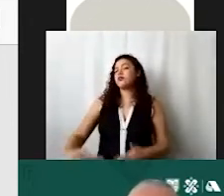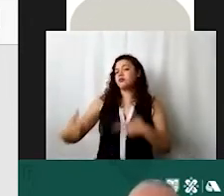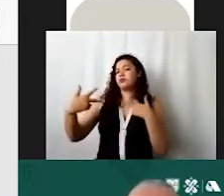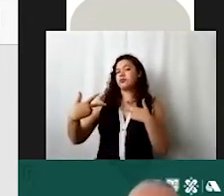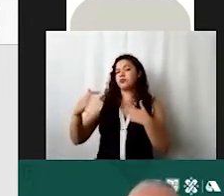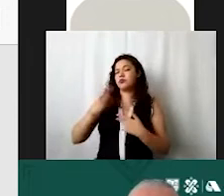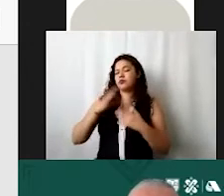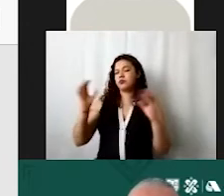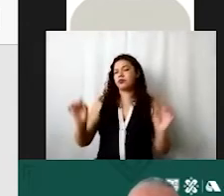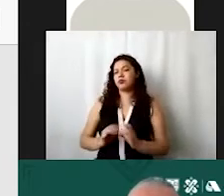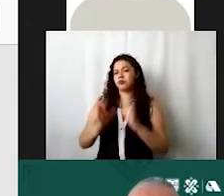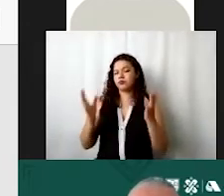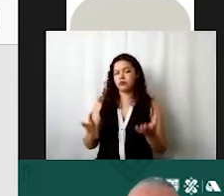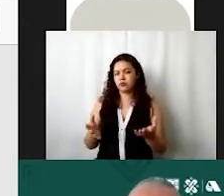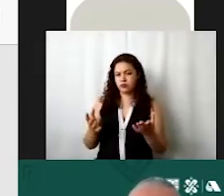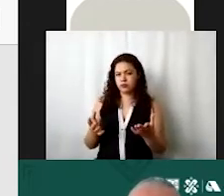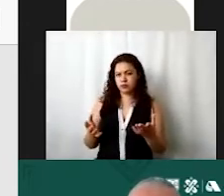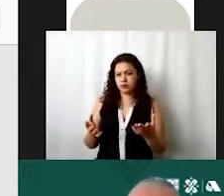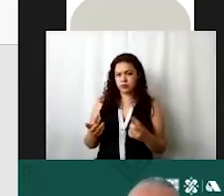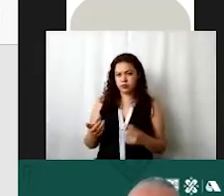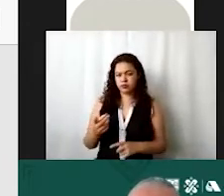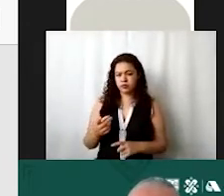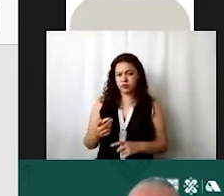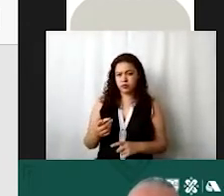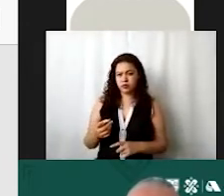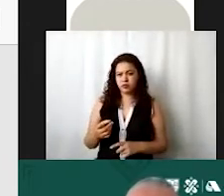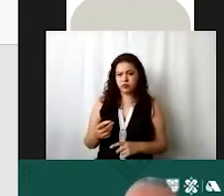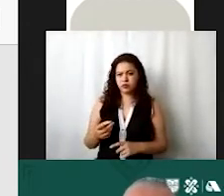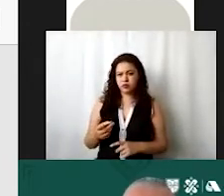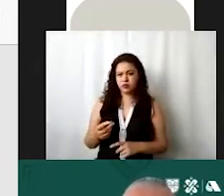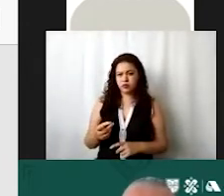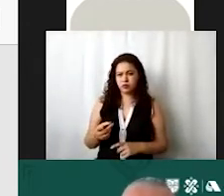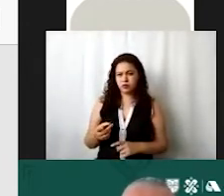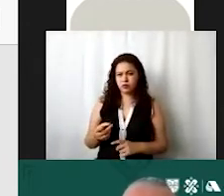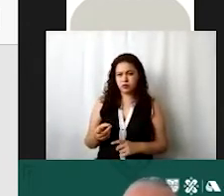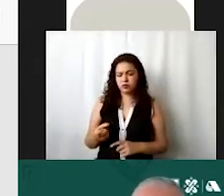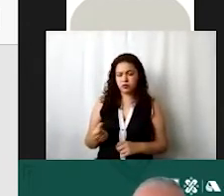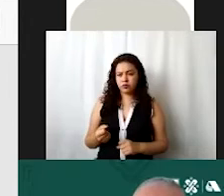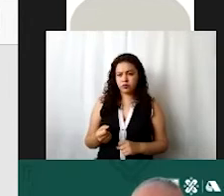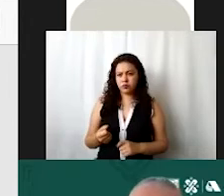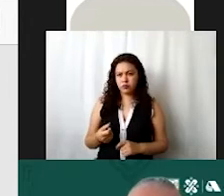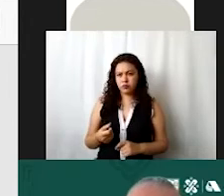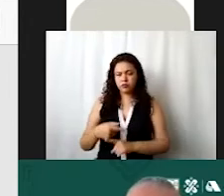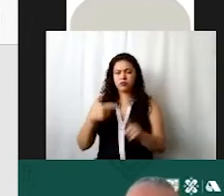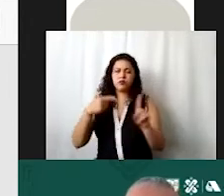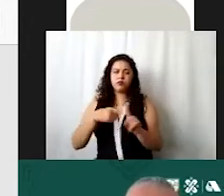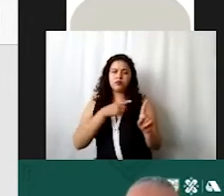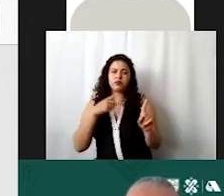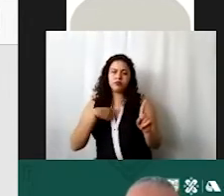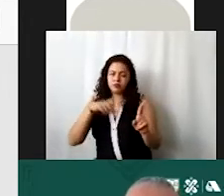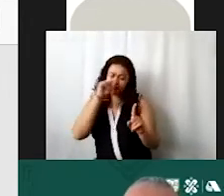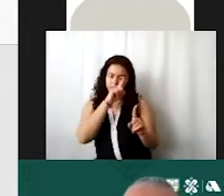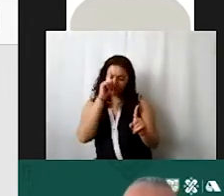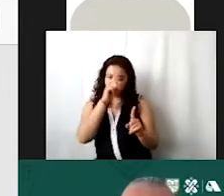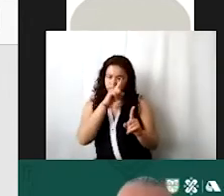algunos de los acuerdos deban de ser tratados o sometidos a consideración del consejo directivo